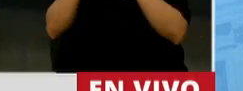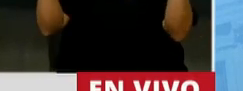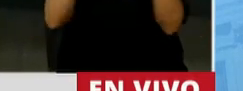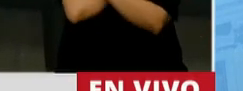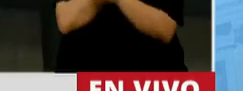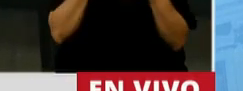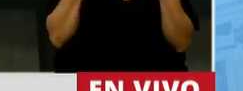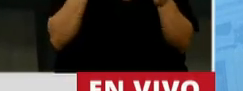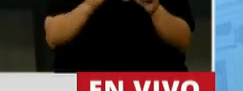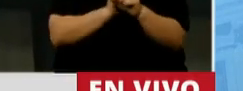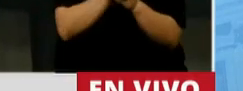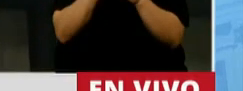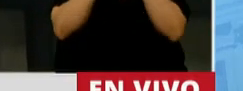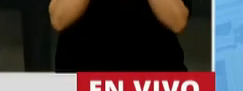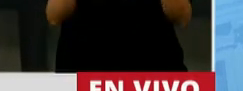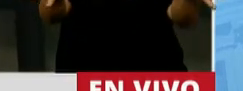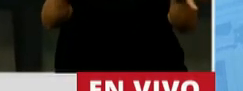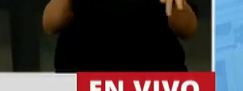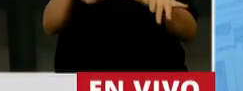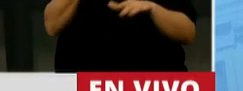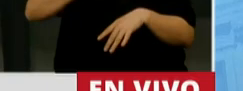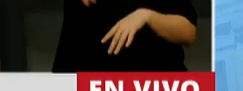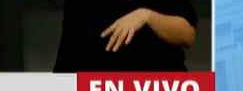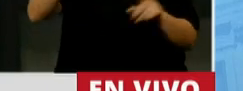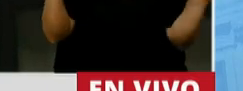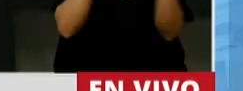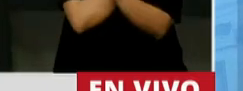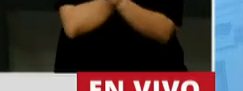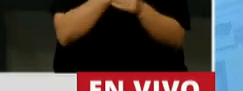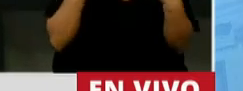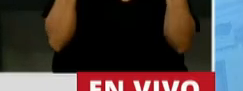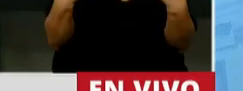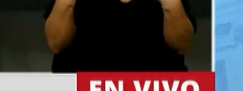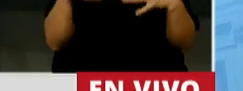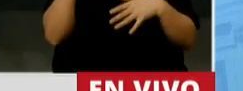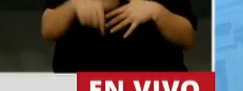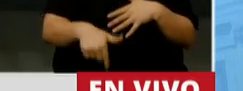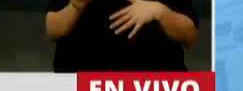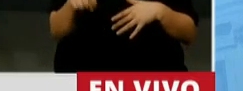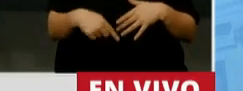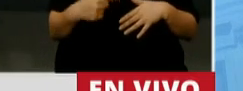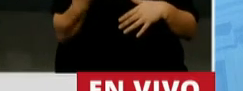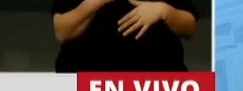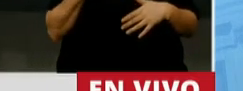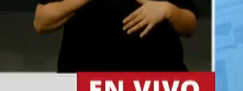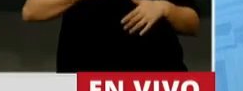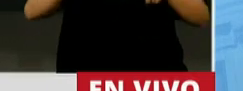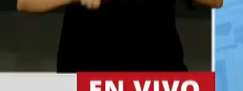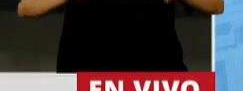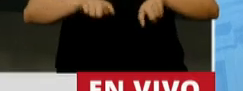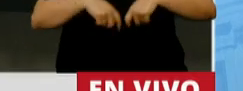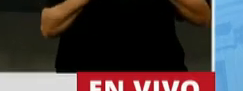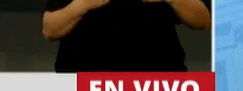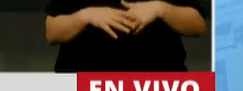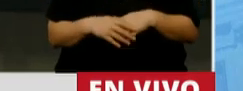la pandemia, que multiplica por dos, por supuesto, la crisis de los argentinos. Esto se ha dicho muchas veces